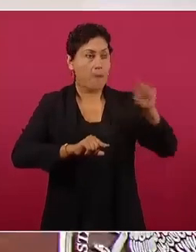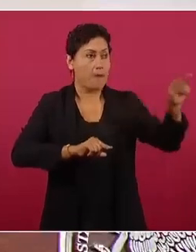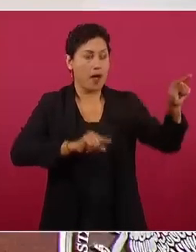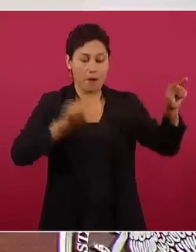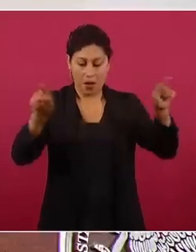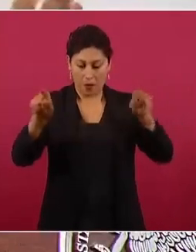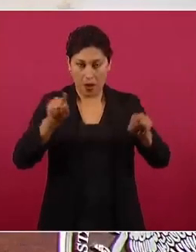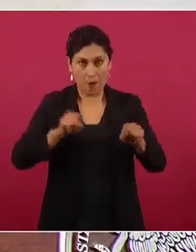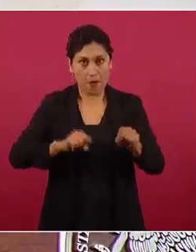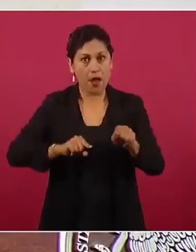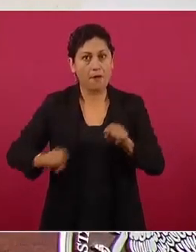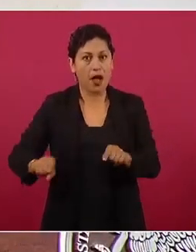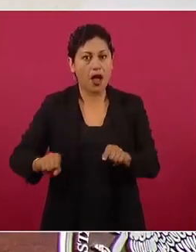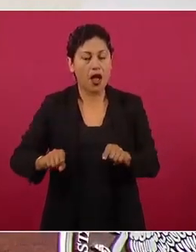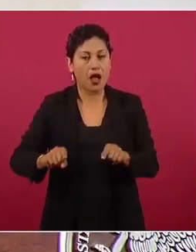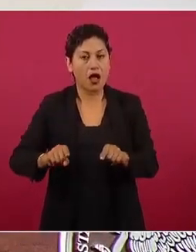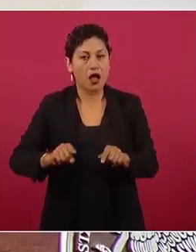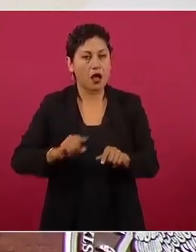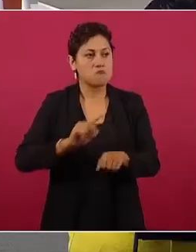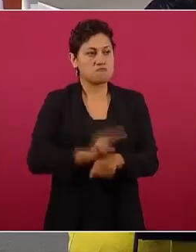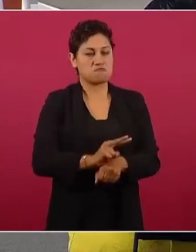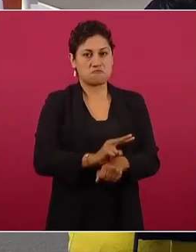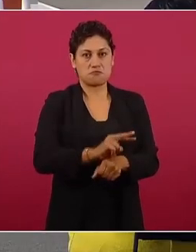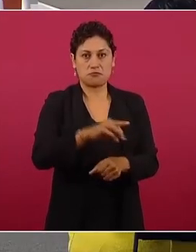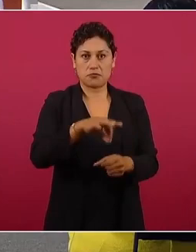Por ejemplo, el de comunicaciones